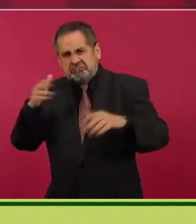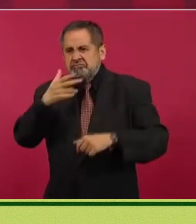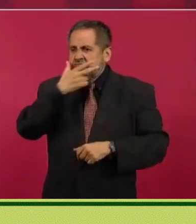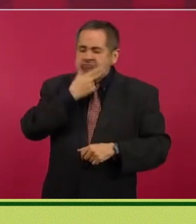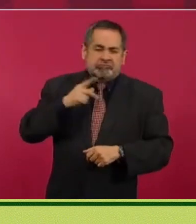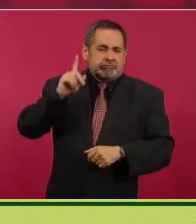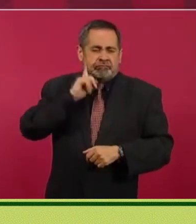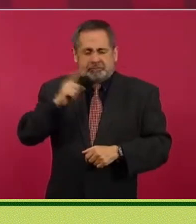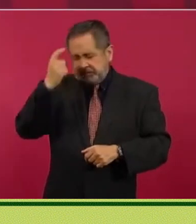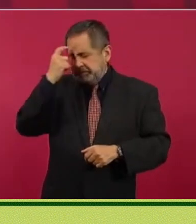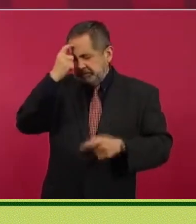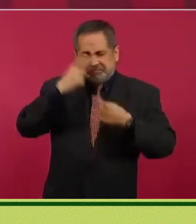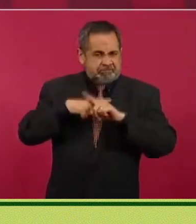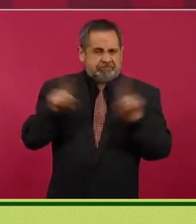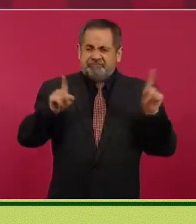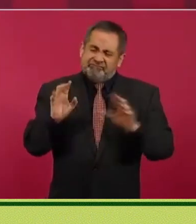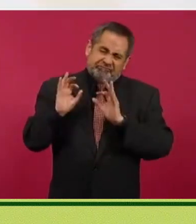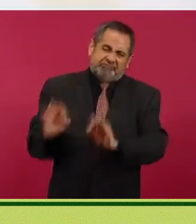mujeres y hombres con otro pensamiento.